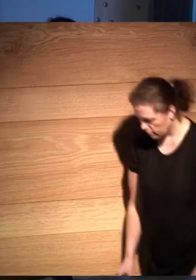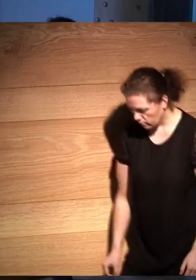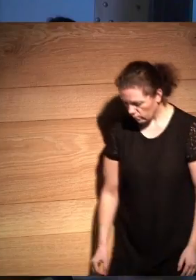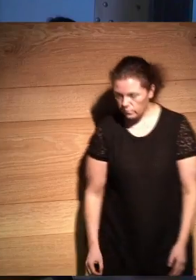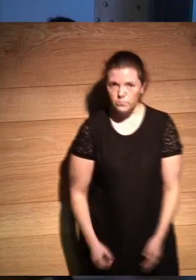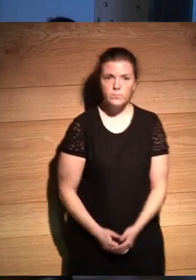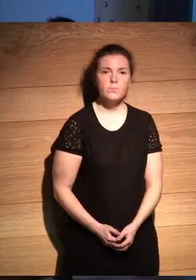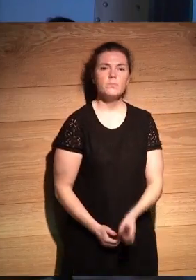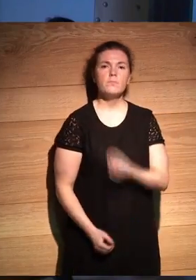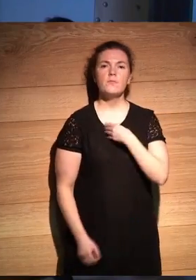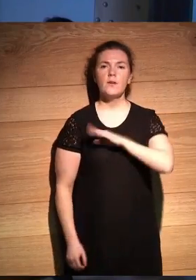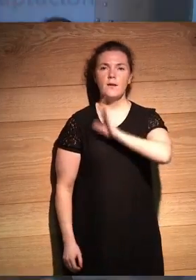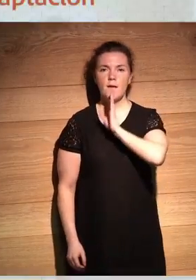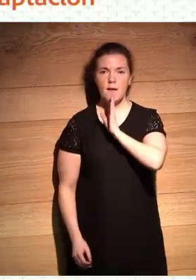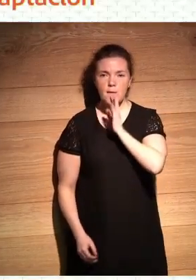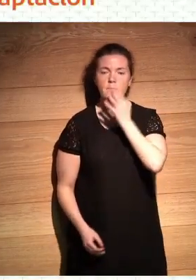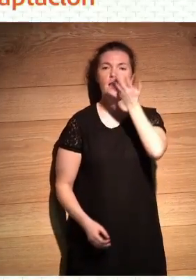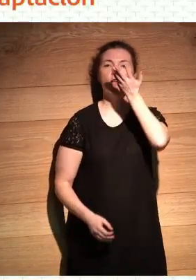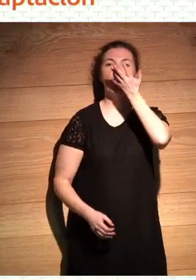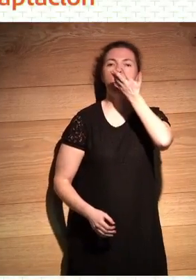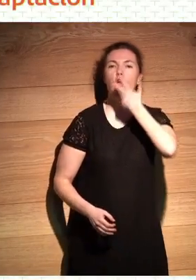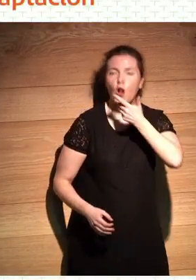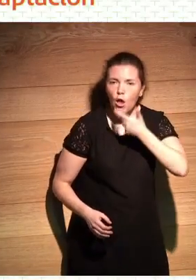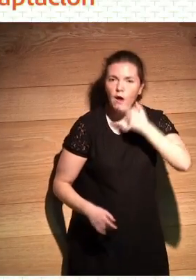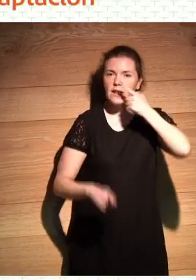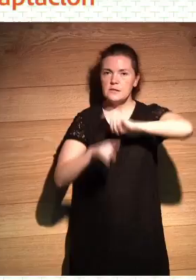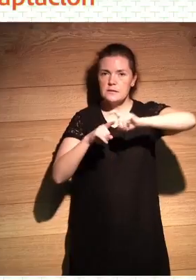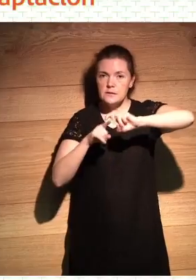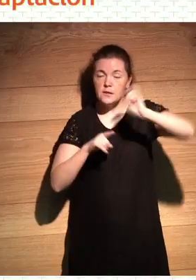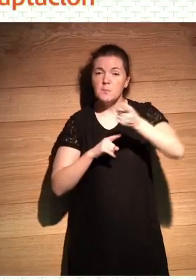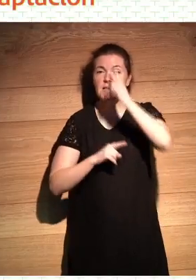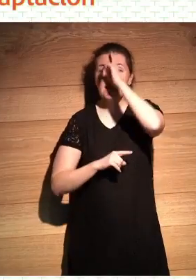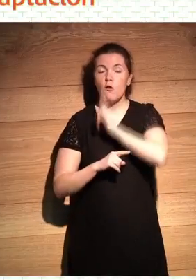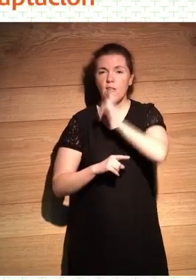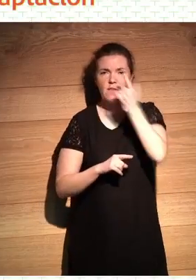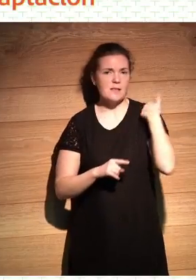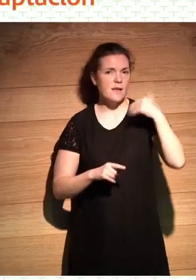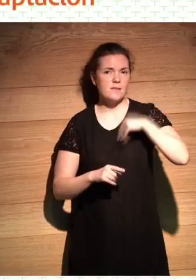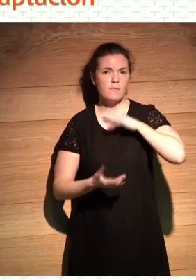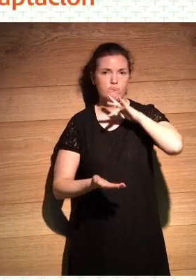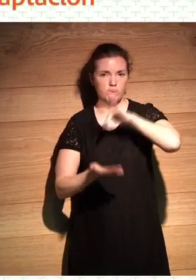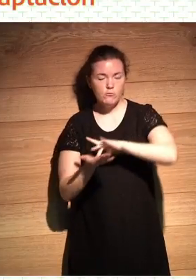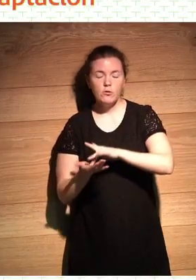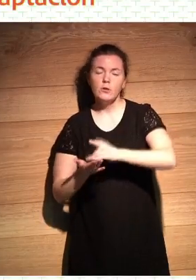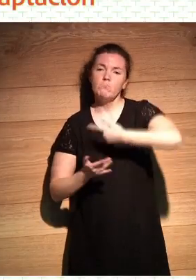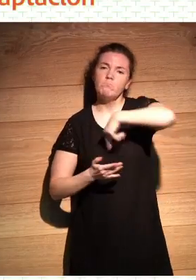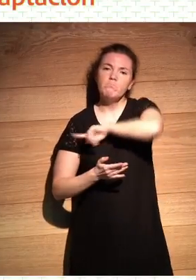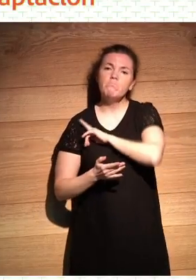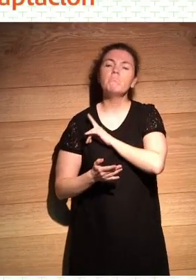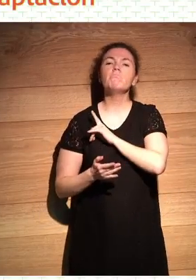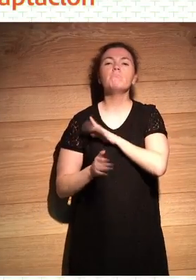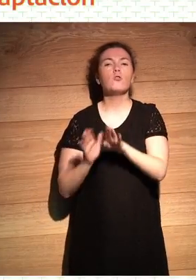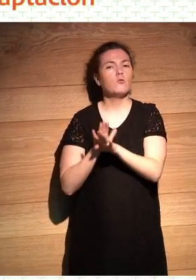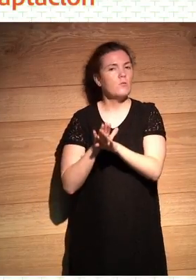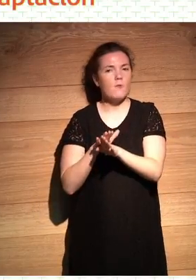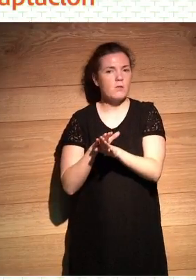como decía, las tipografías, los colores y la iconografía que ya estaba marcada, pues seguimos un